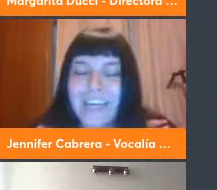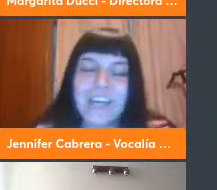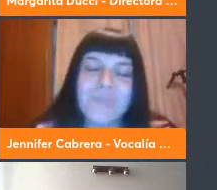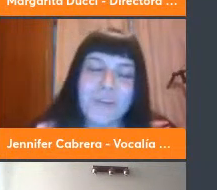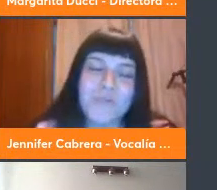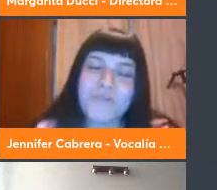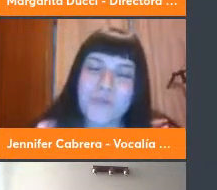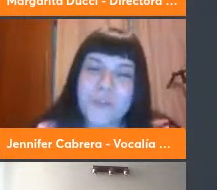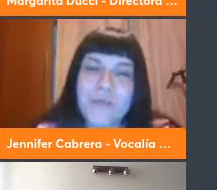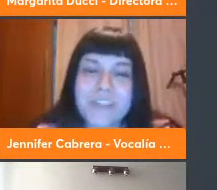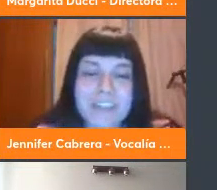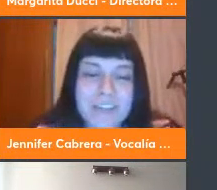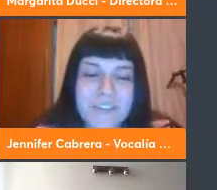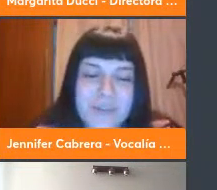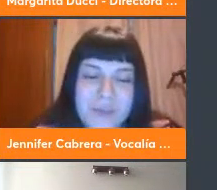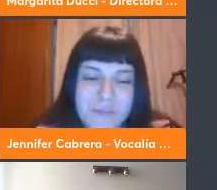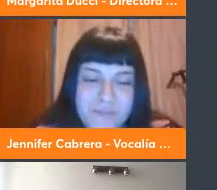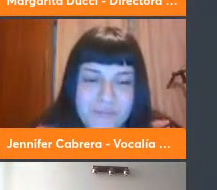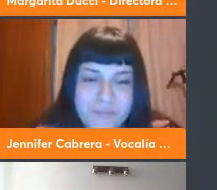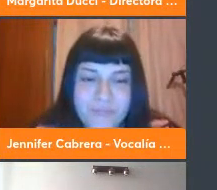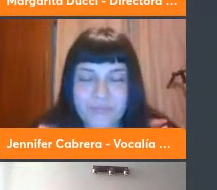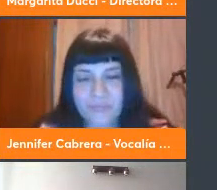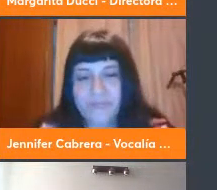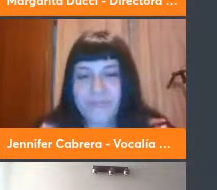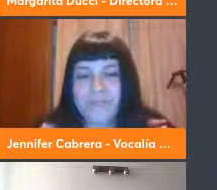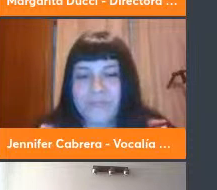vocalía y bueno una presentación también